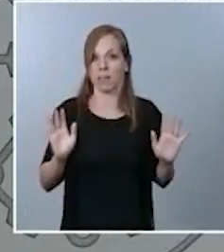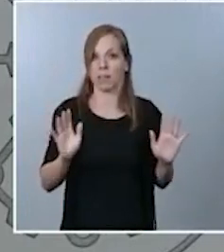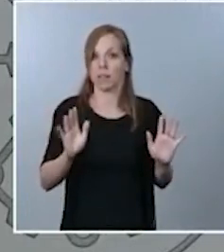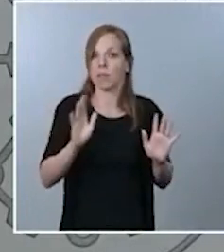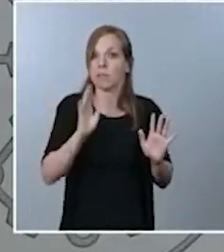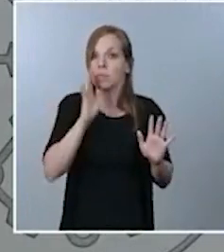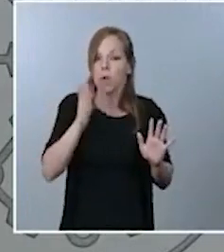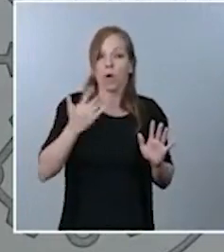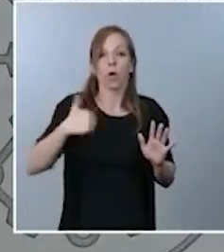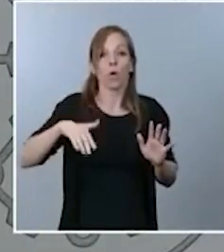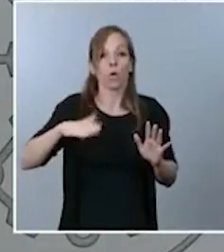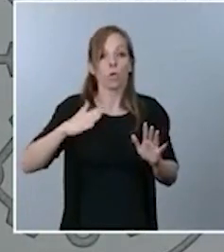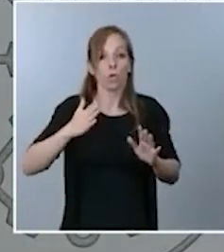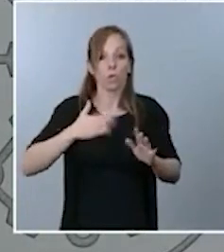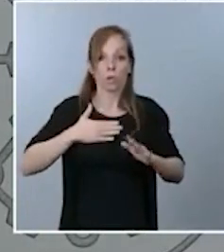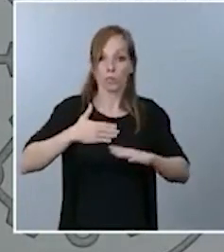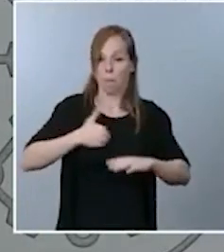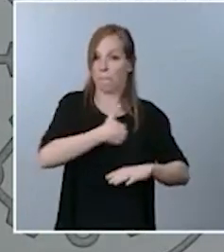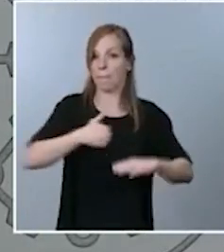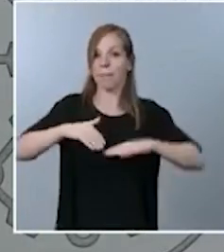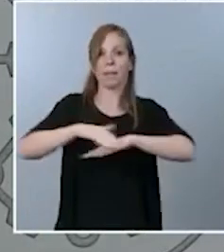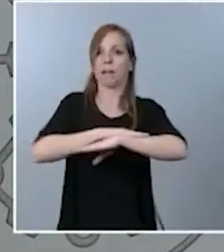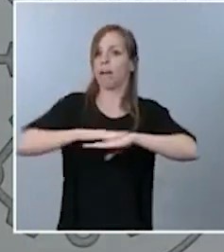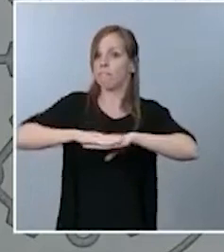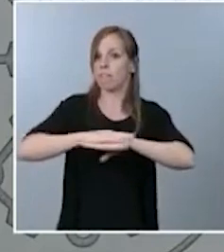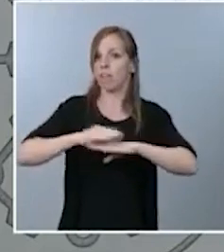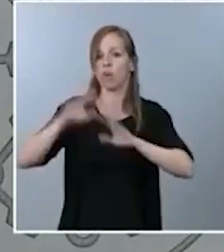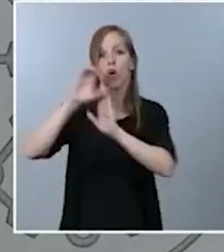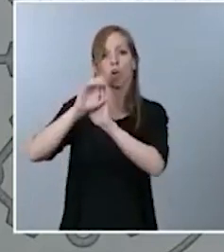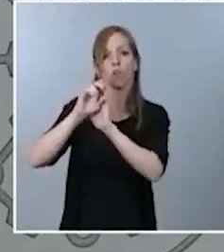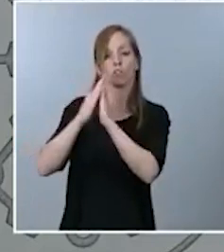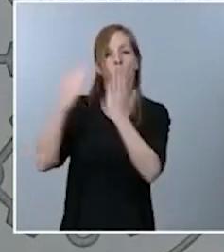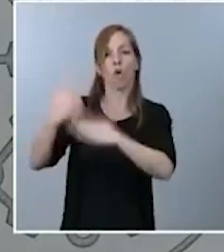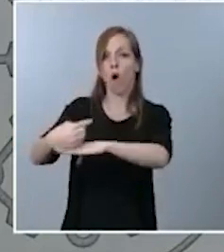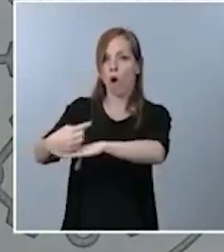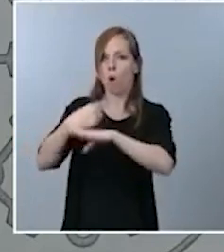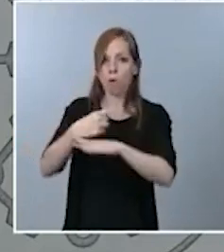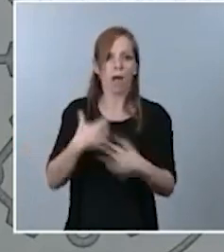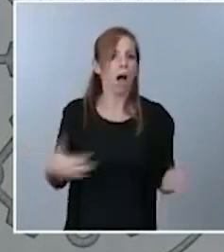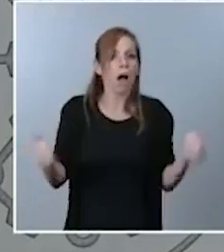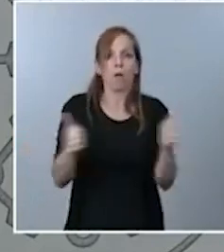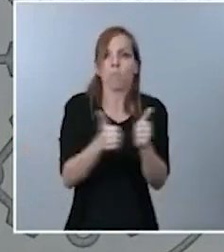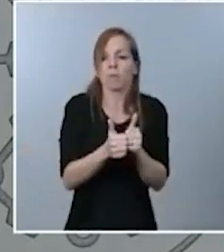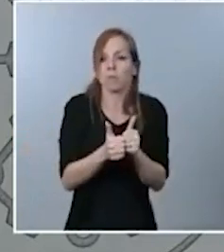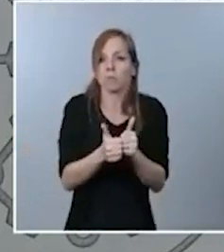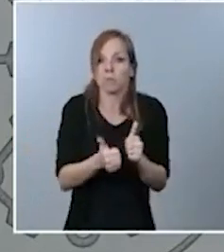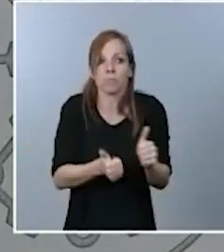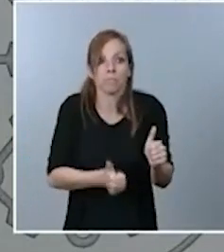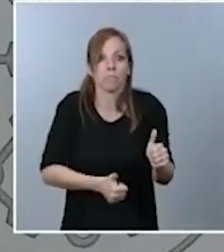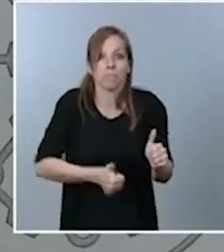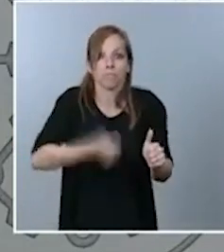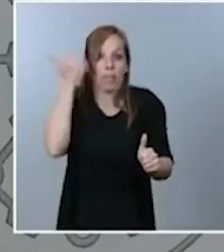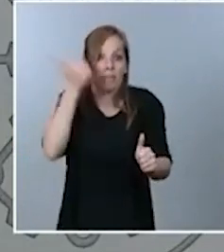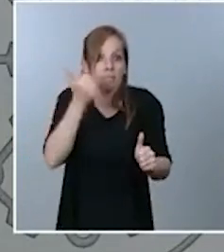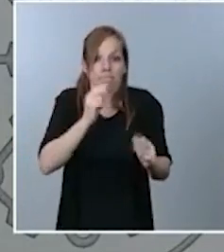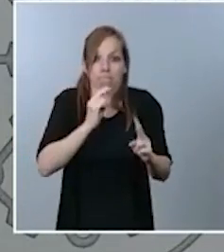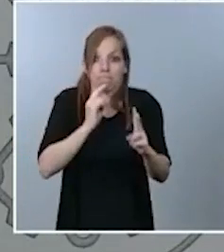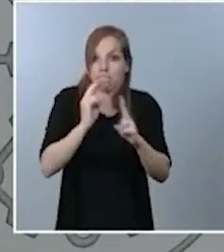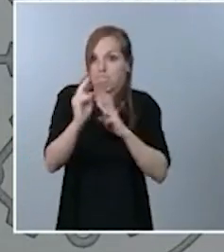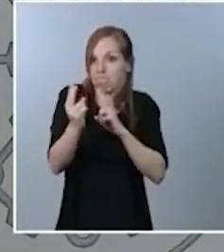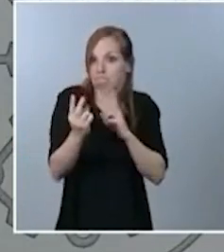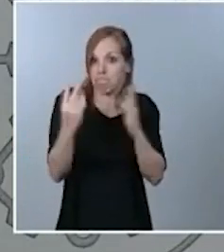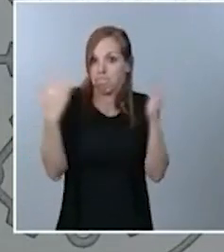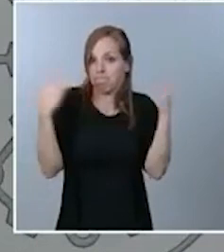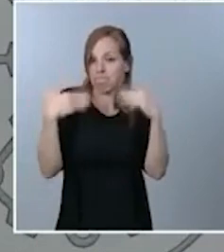compete como Gobierno constitucionalmente y, por tanto, no tengo ningún otro elemento que incorporar a esa reflexión